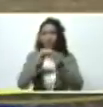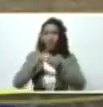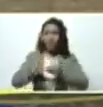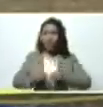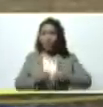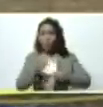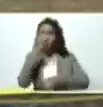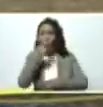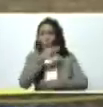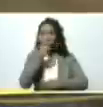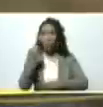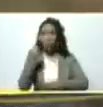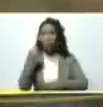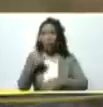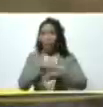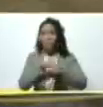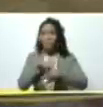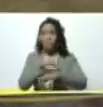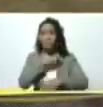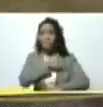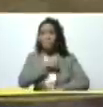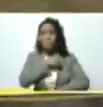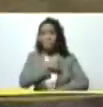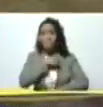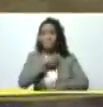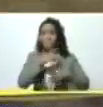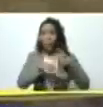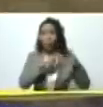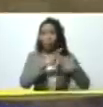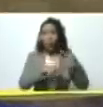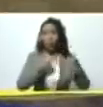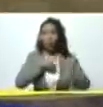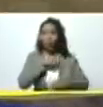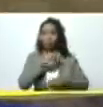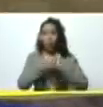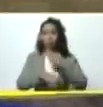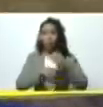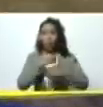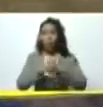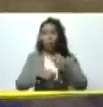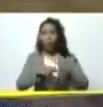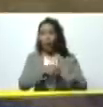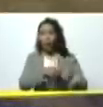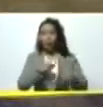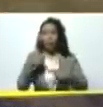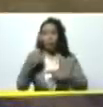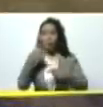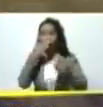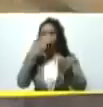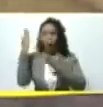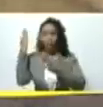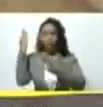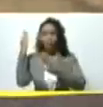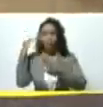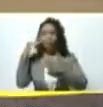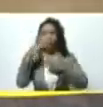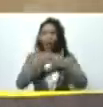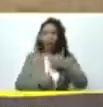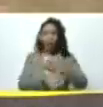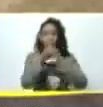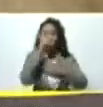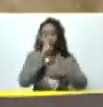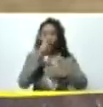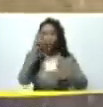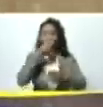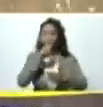comprometido con la visión de producción hemos logrado llevar este proyecto adelante y avanzando año con año desde el año